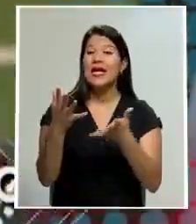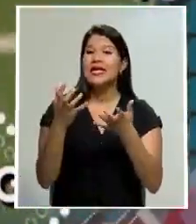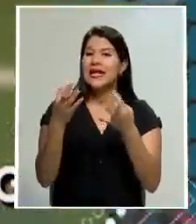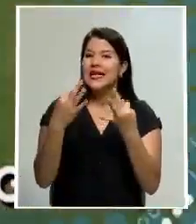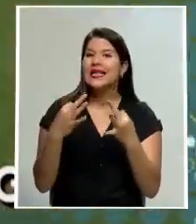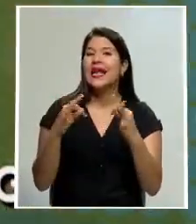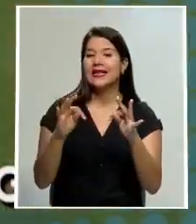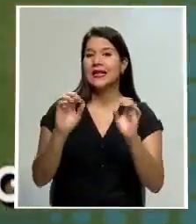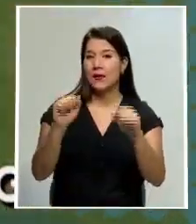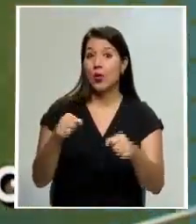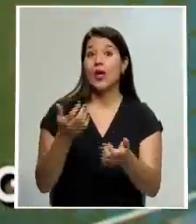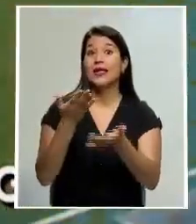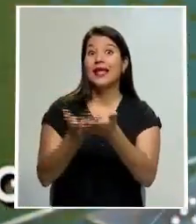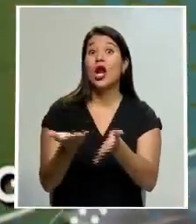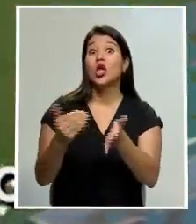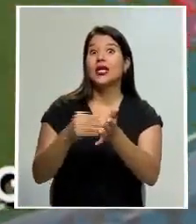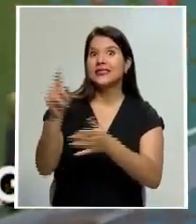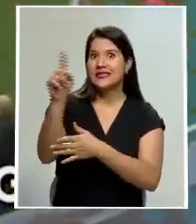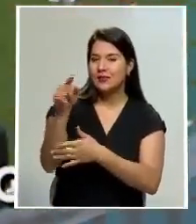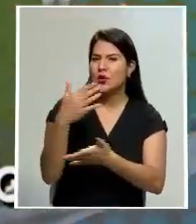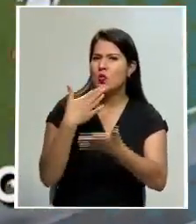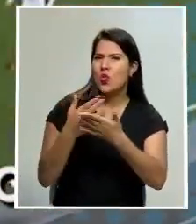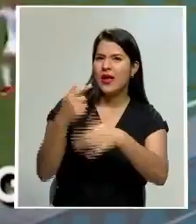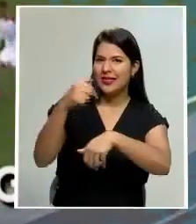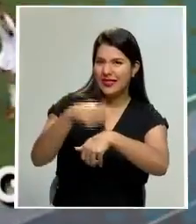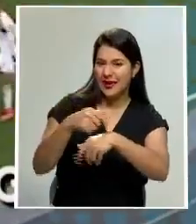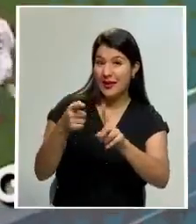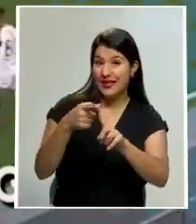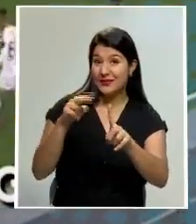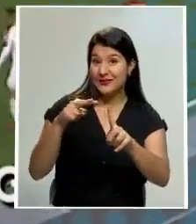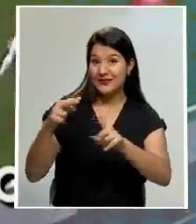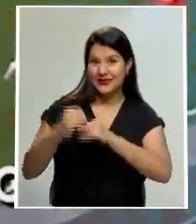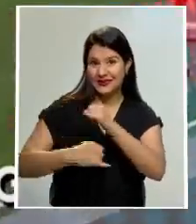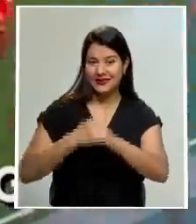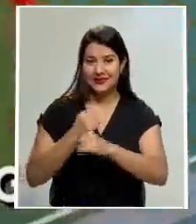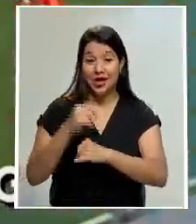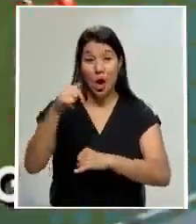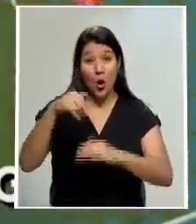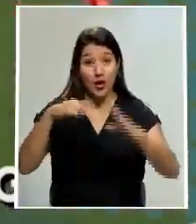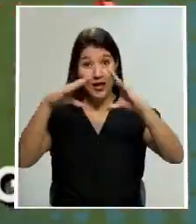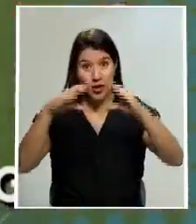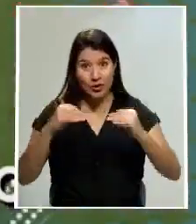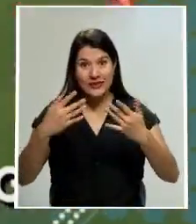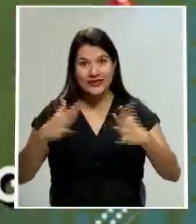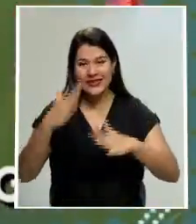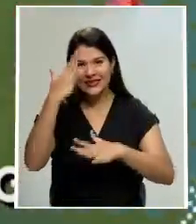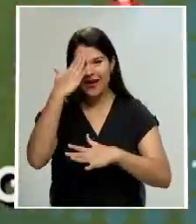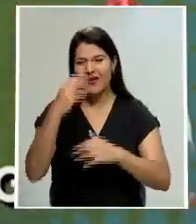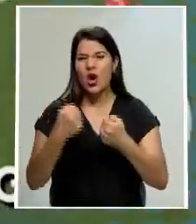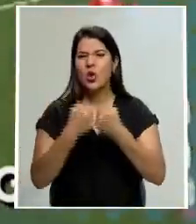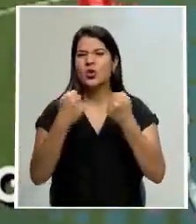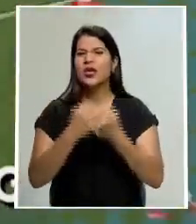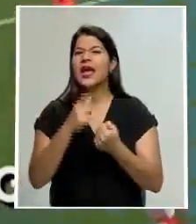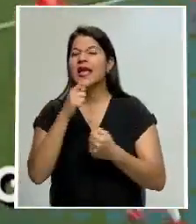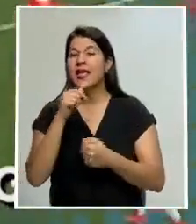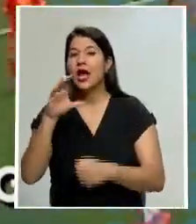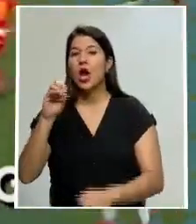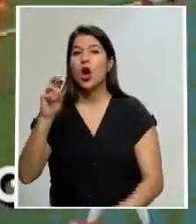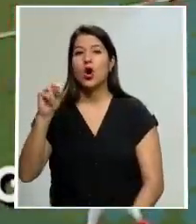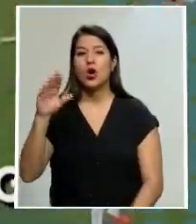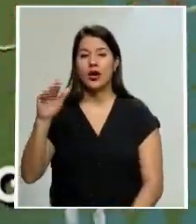devolverle a esa prisa sus buenas épocas en el plano internacional. Esta noche, precisamente, se sabrá su rival en la liga de CONCACAF.